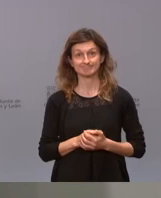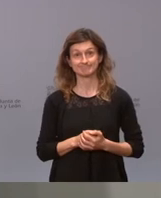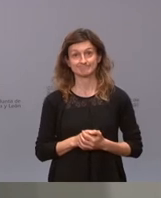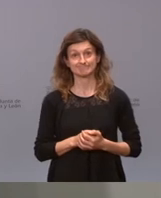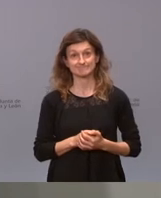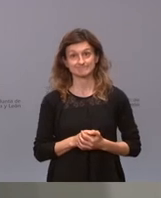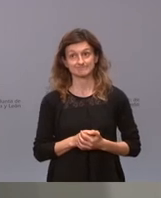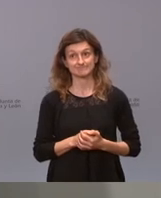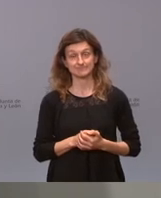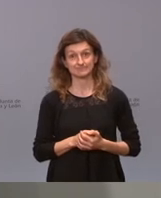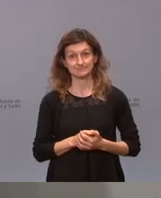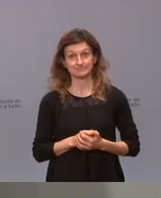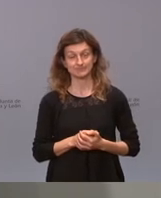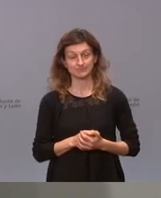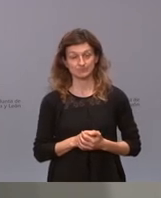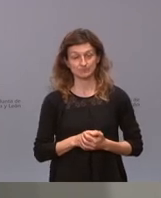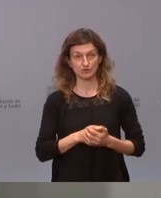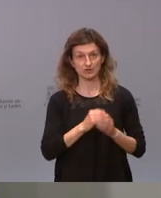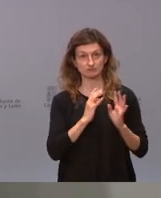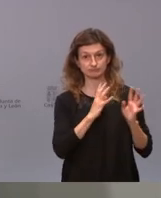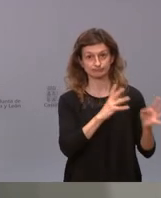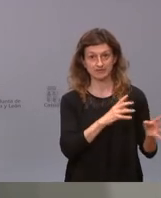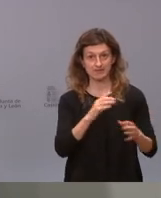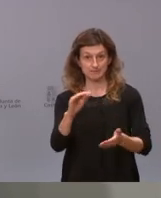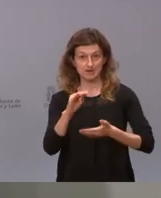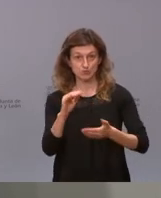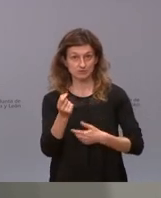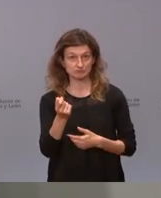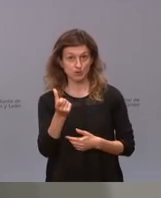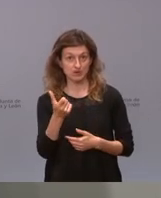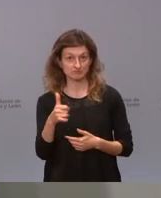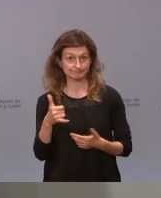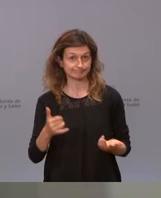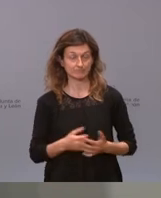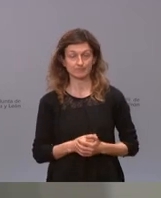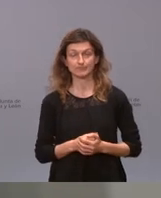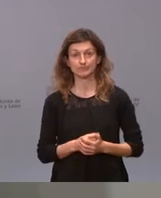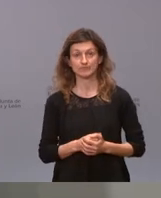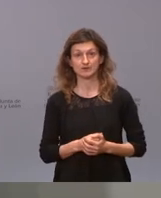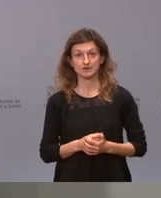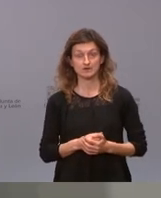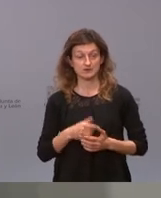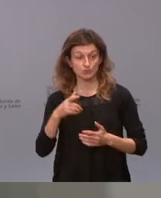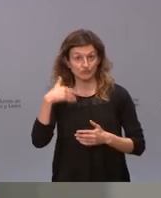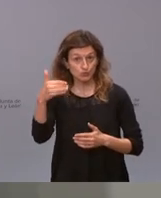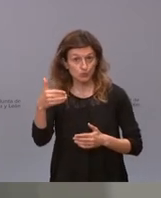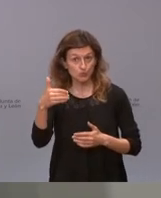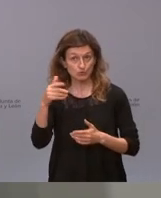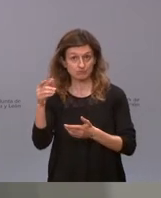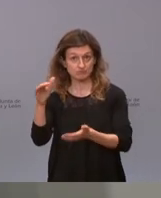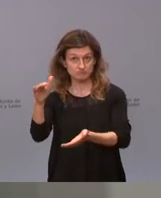es que tenemos mucha más gente nosotros vacunando que vacunas con lo cual en el momento que el suministro de vacunas